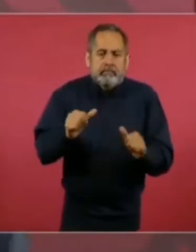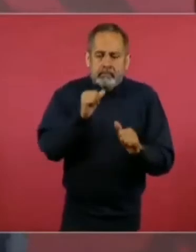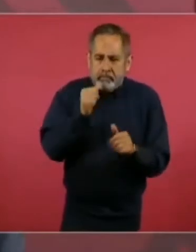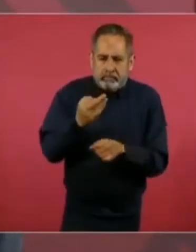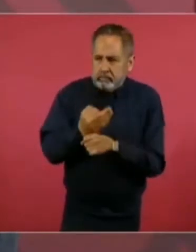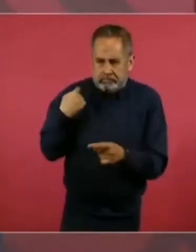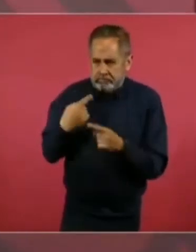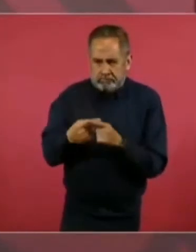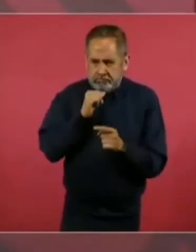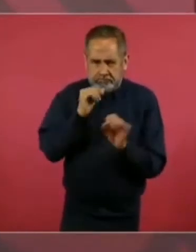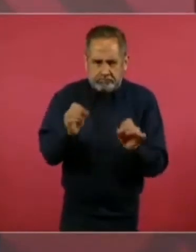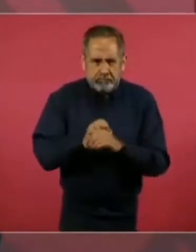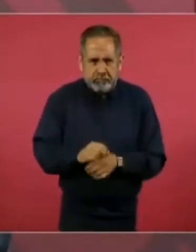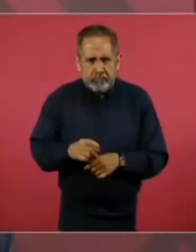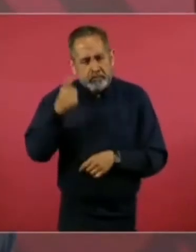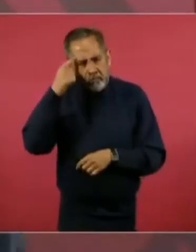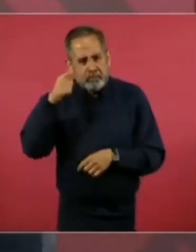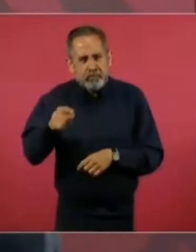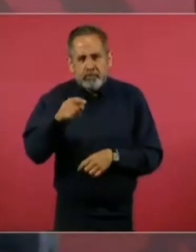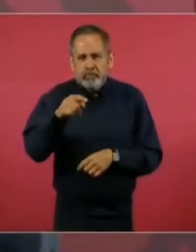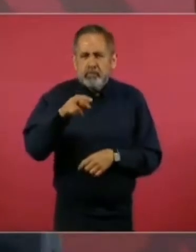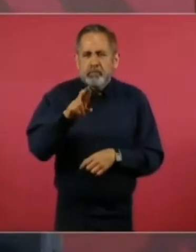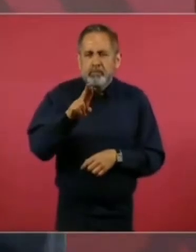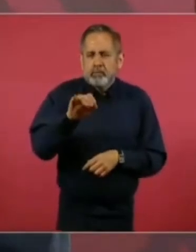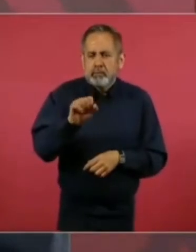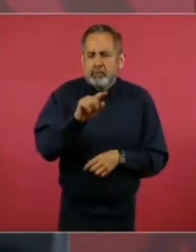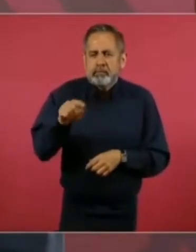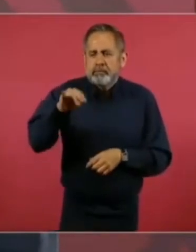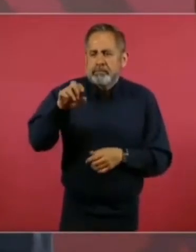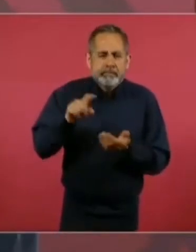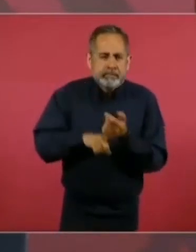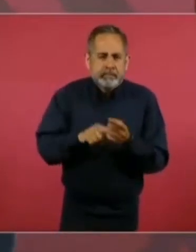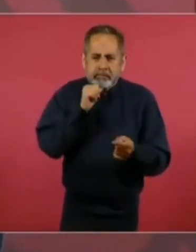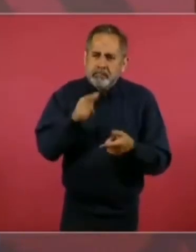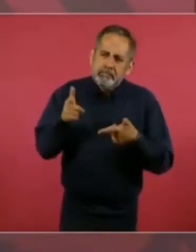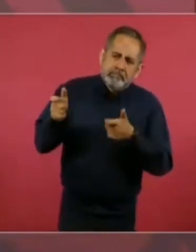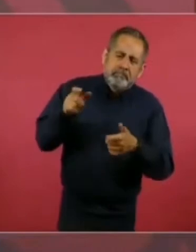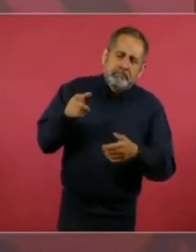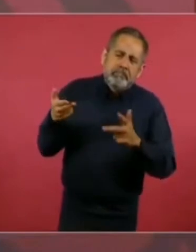Ruiz Macío se asesinó un cardenal,